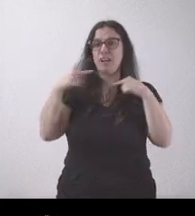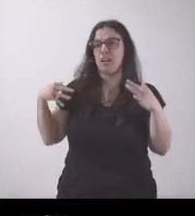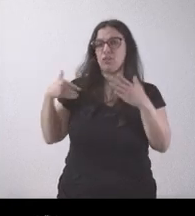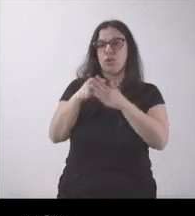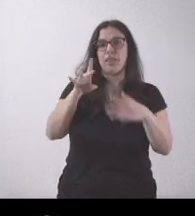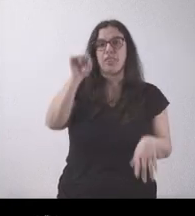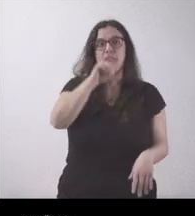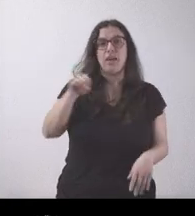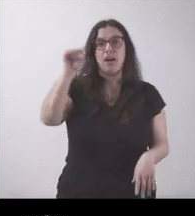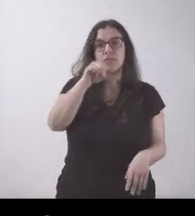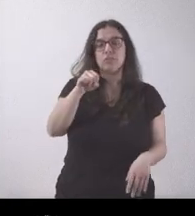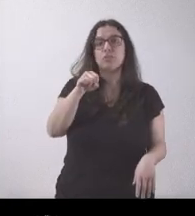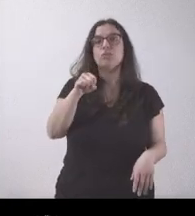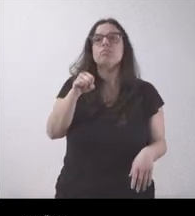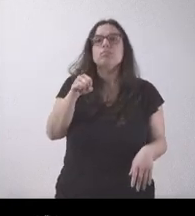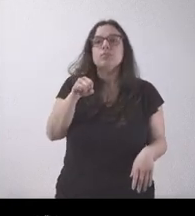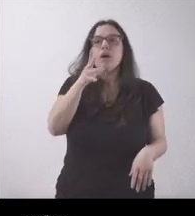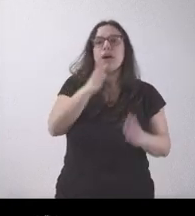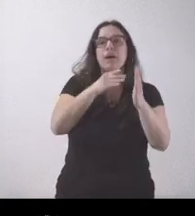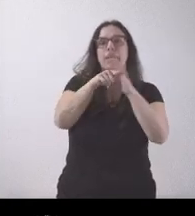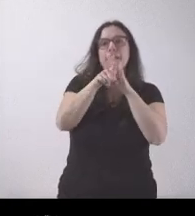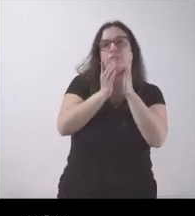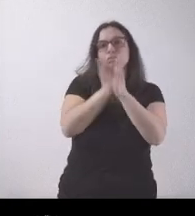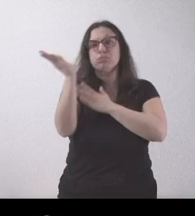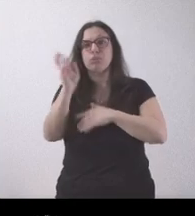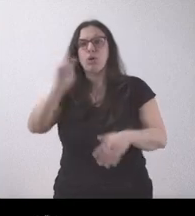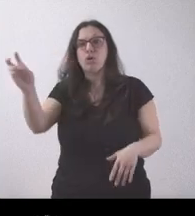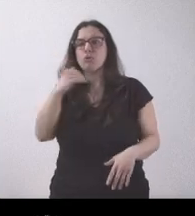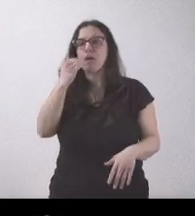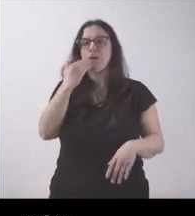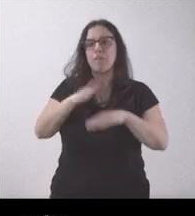Garraí para impulsar la industrialización en la provincia de Soria? Muchas gracias.